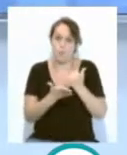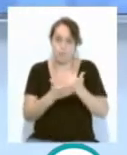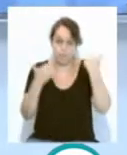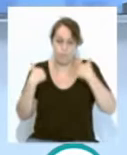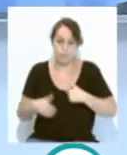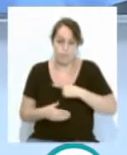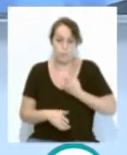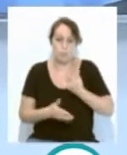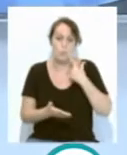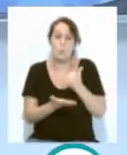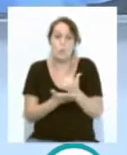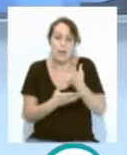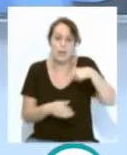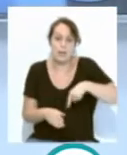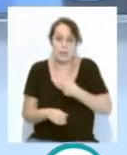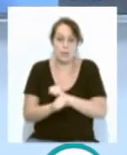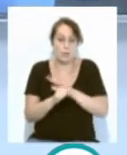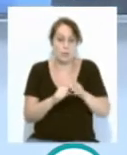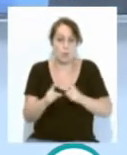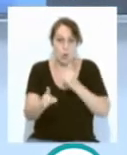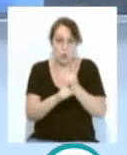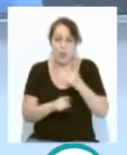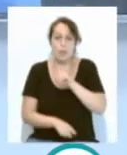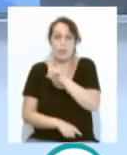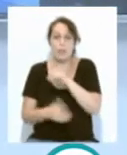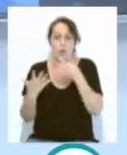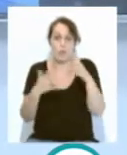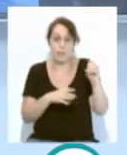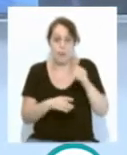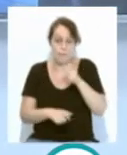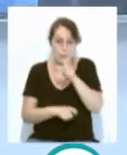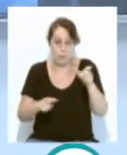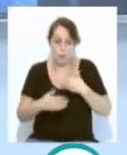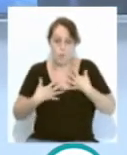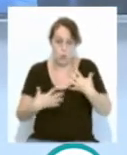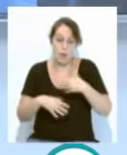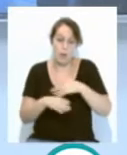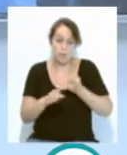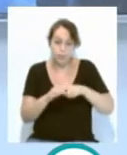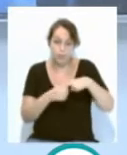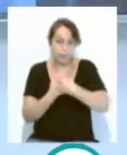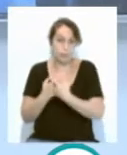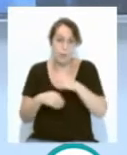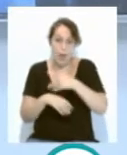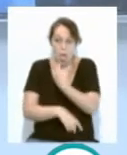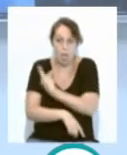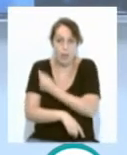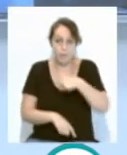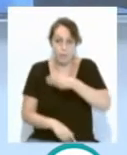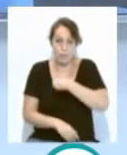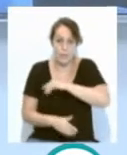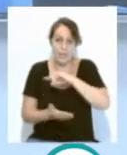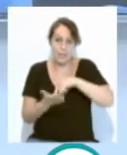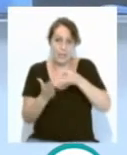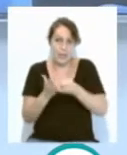vacuna contra el coronavirus en España. Serán 190 voluntarios los participantes. España forma parte de la Estrategia